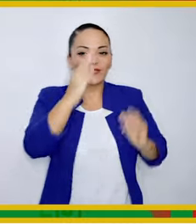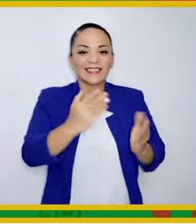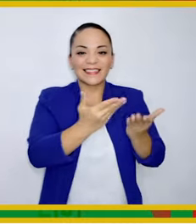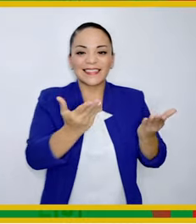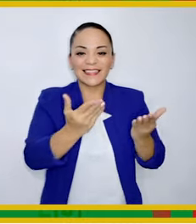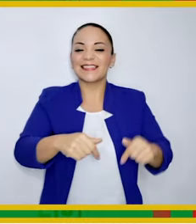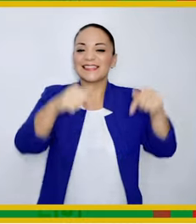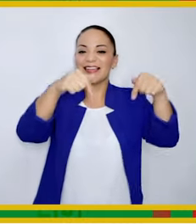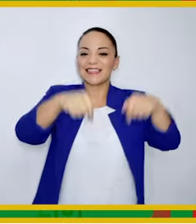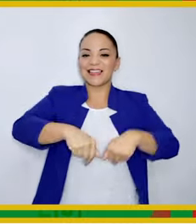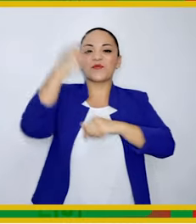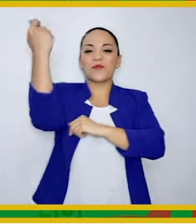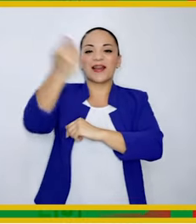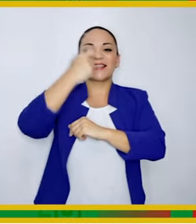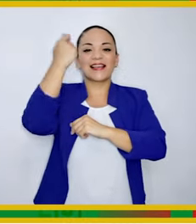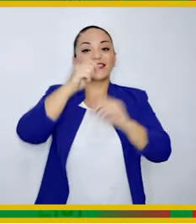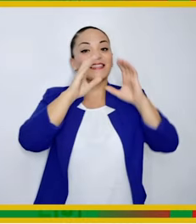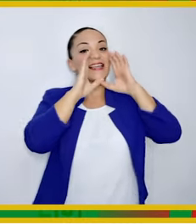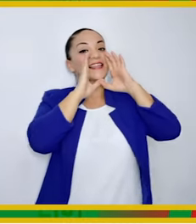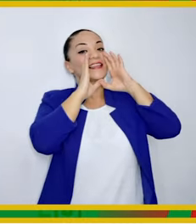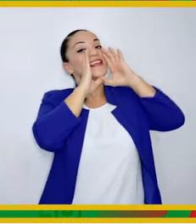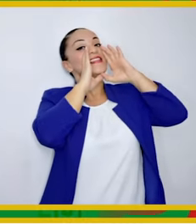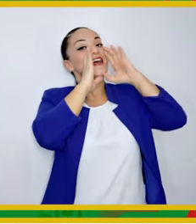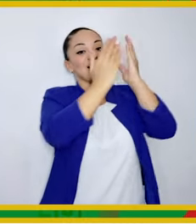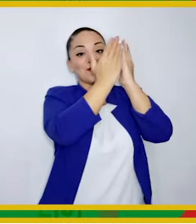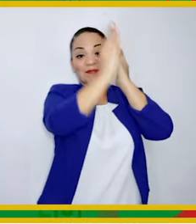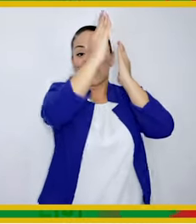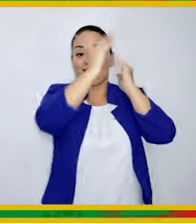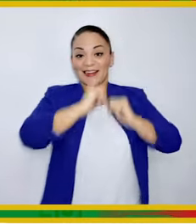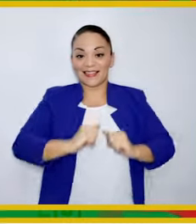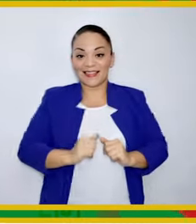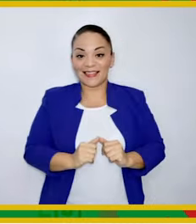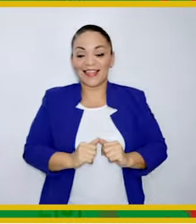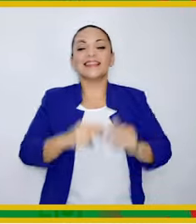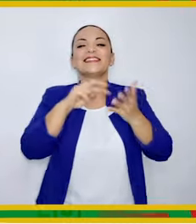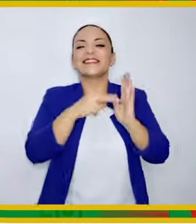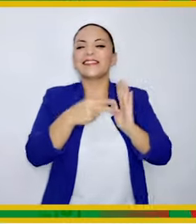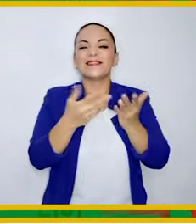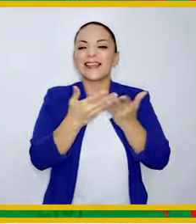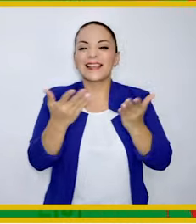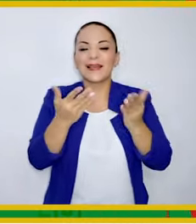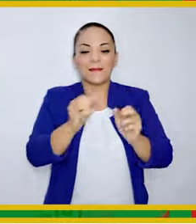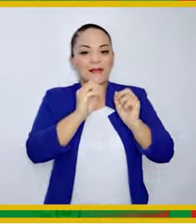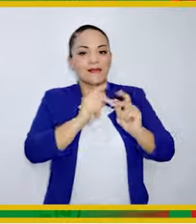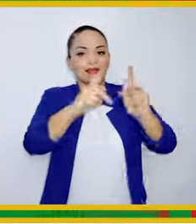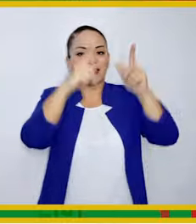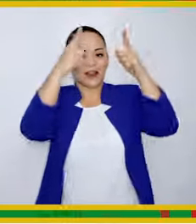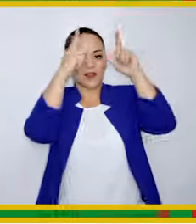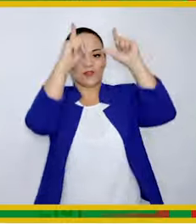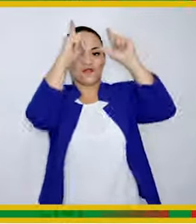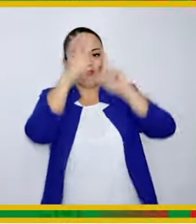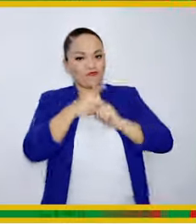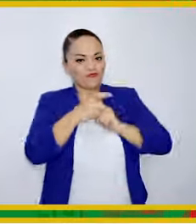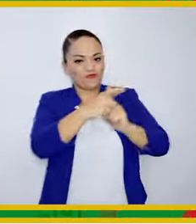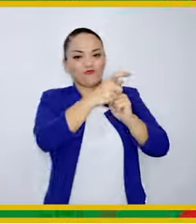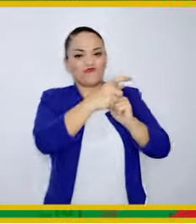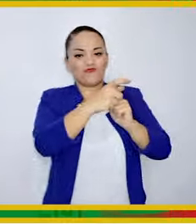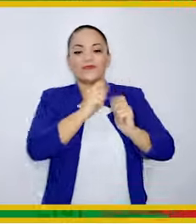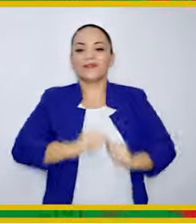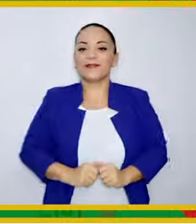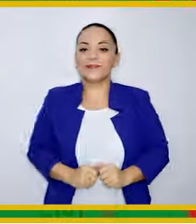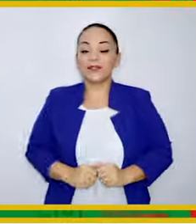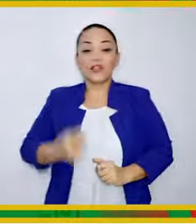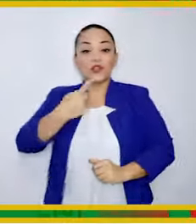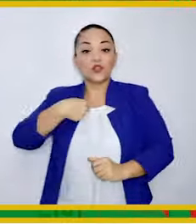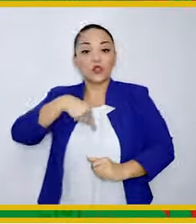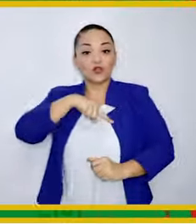Compachotas, aquí en Guanacaste gritar Puerta es dejar salir al